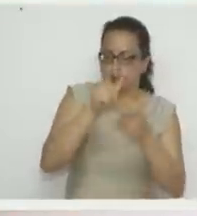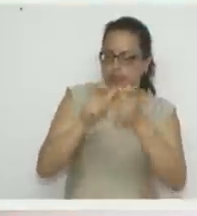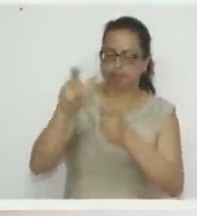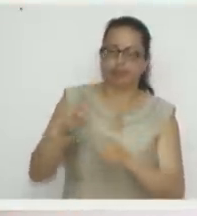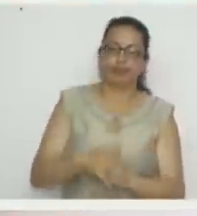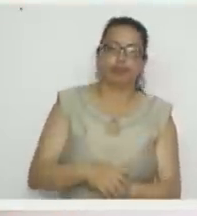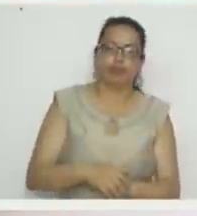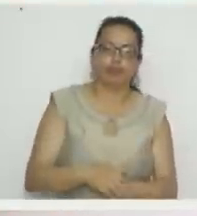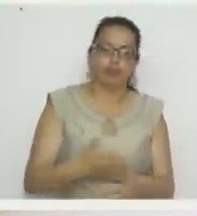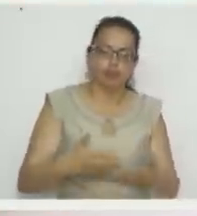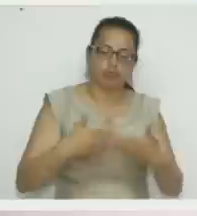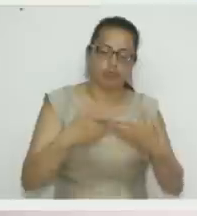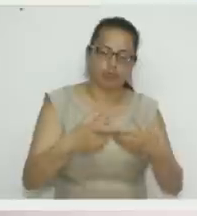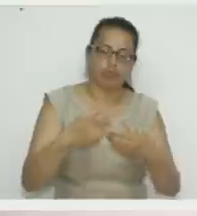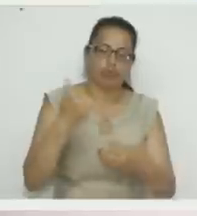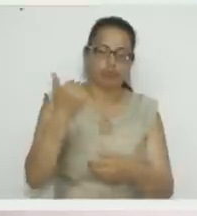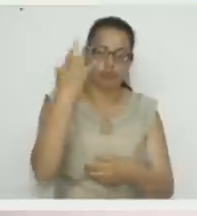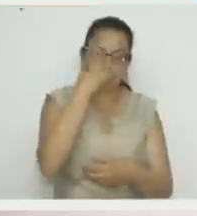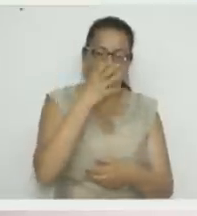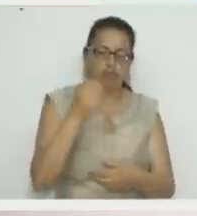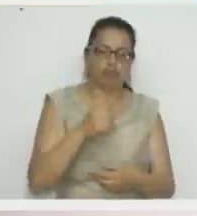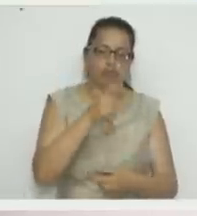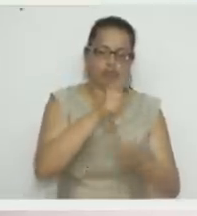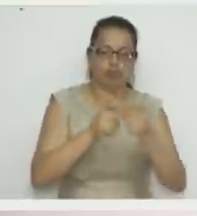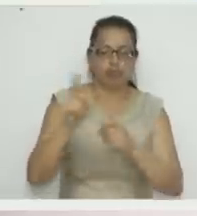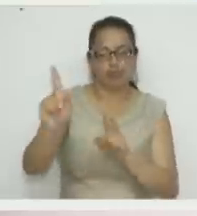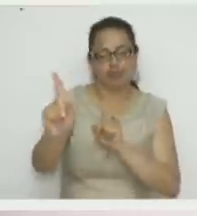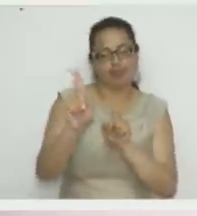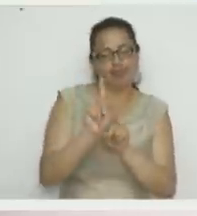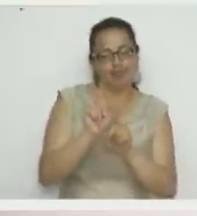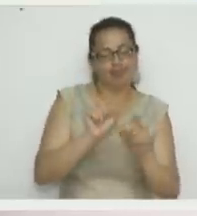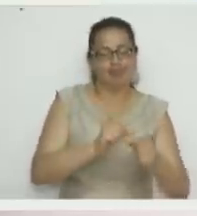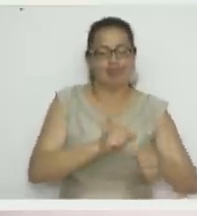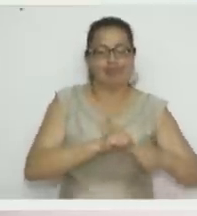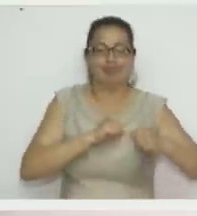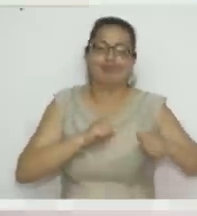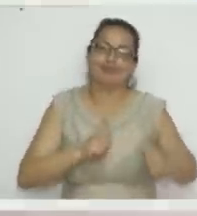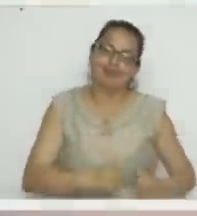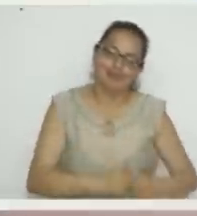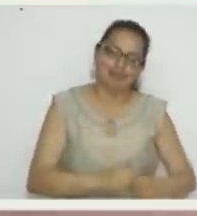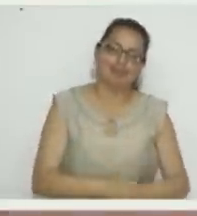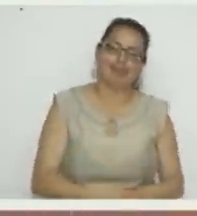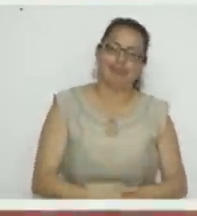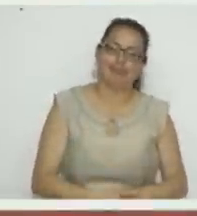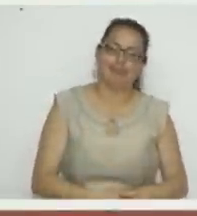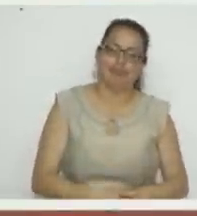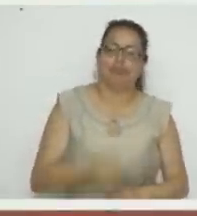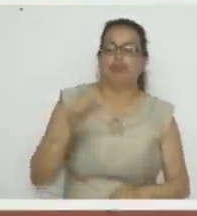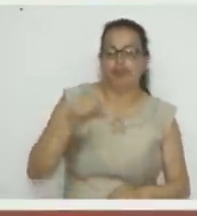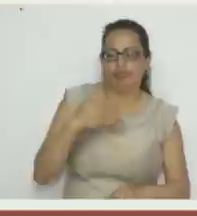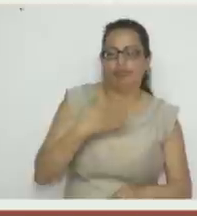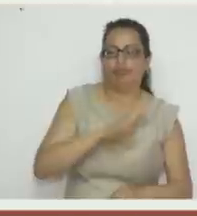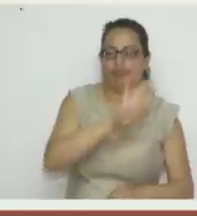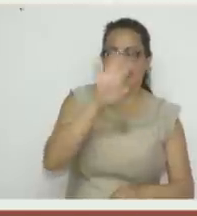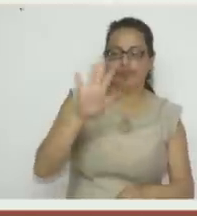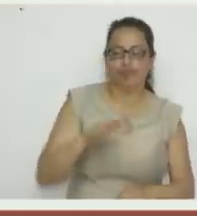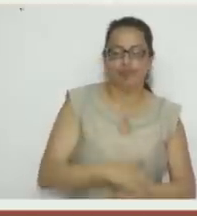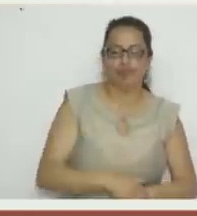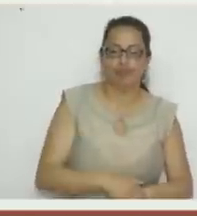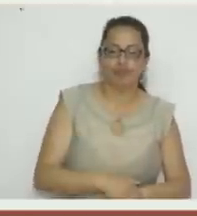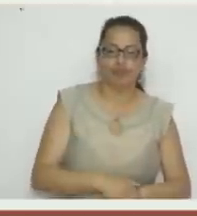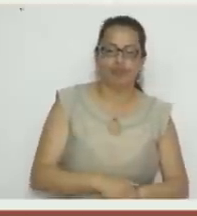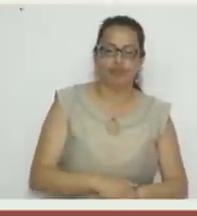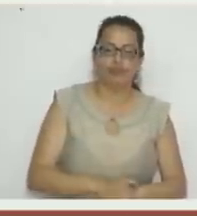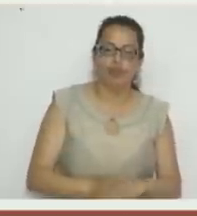dar un muy buen obsequio. Para las personas allegadas a nuestro corazón. Ajá, exactamente. Acá yo lo dejo y